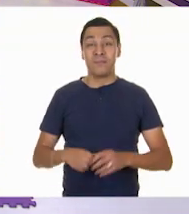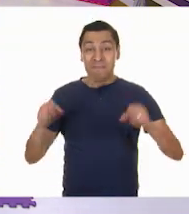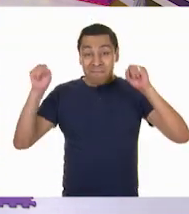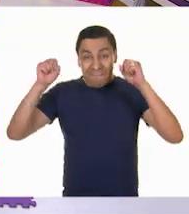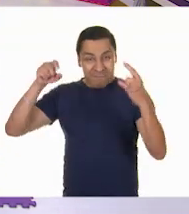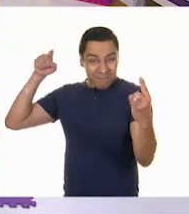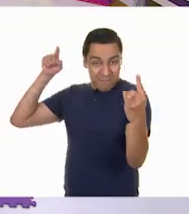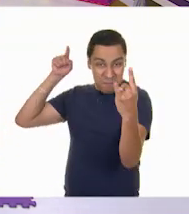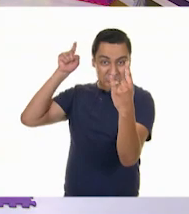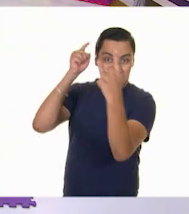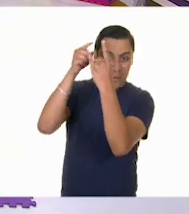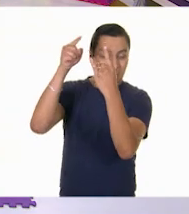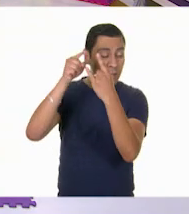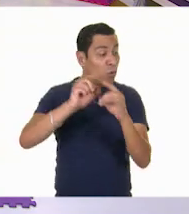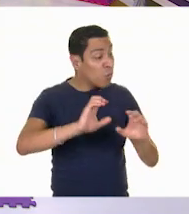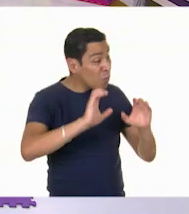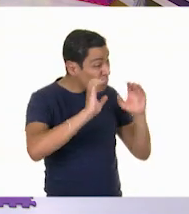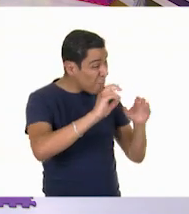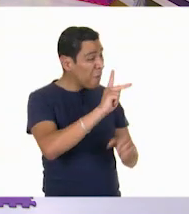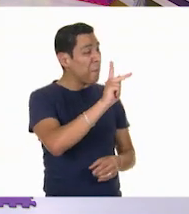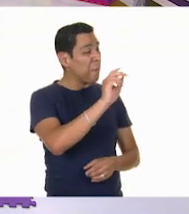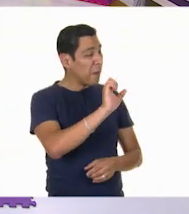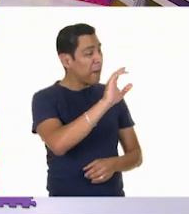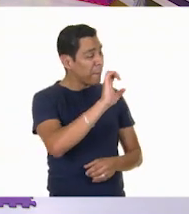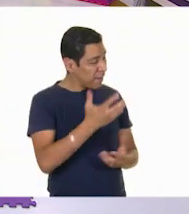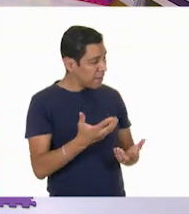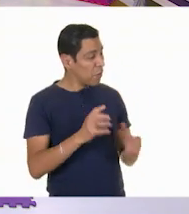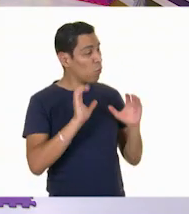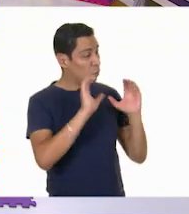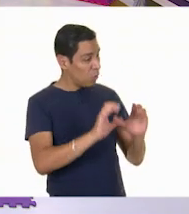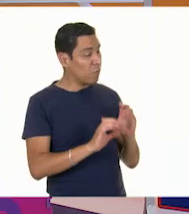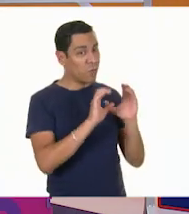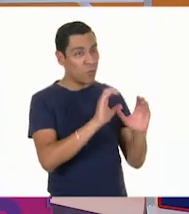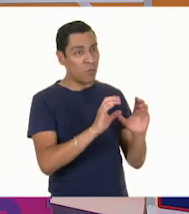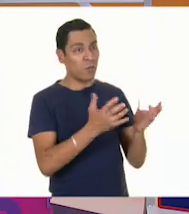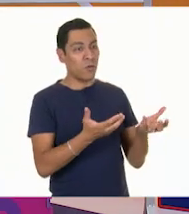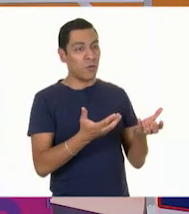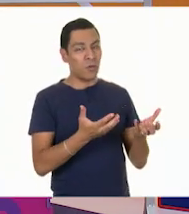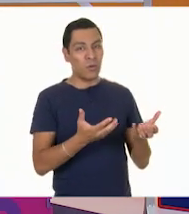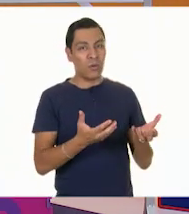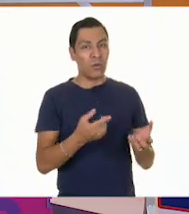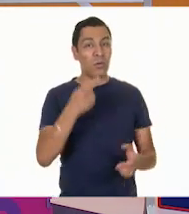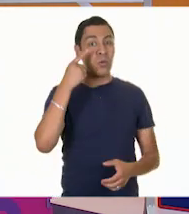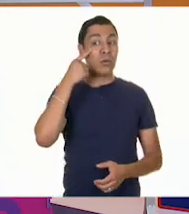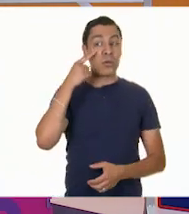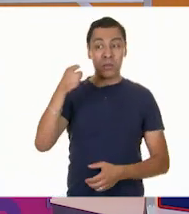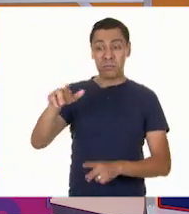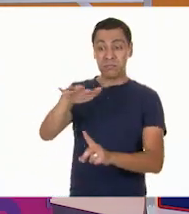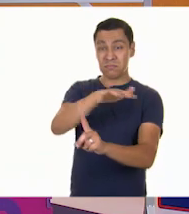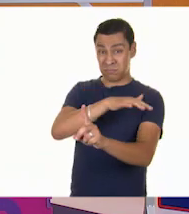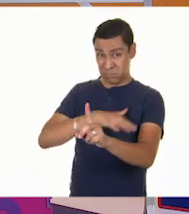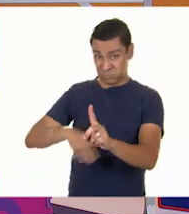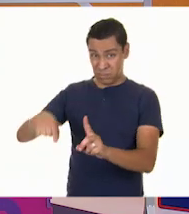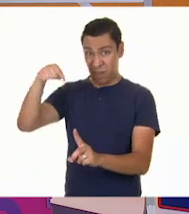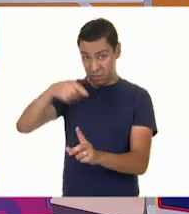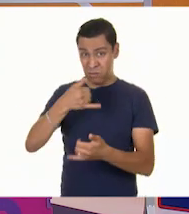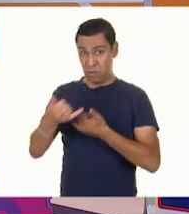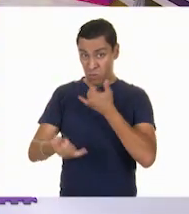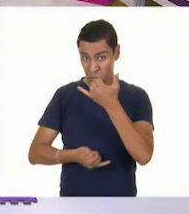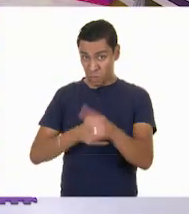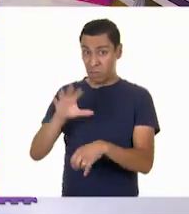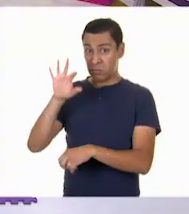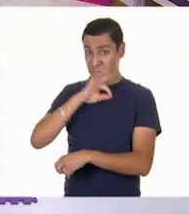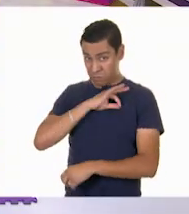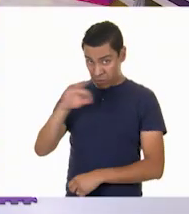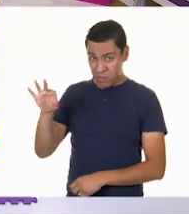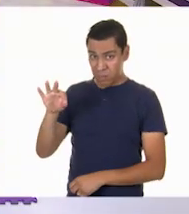Pepe, ten cuidado, por favor. ¿Por qué, maestra? Pepe, ¿tú crees que este es el espacio para jugar con un balón